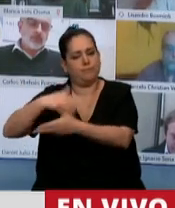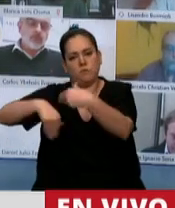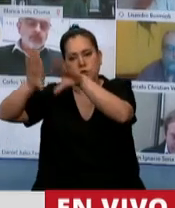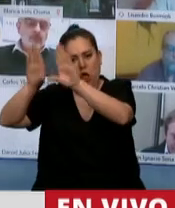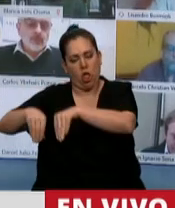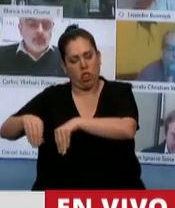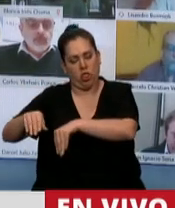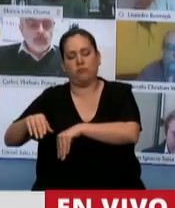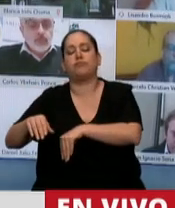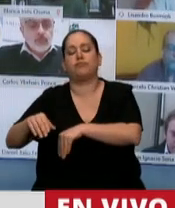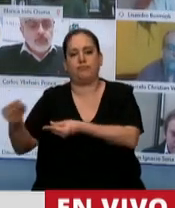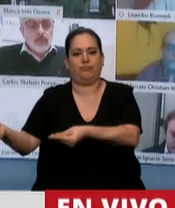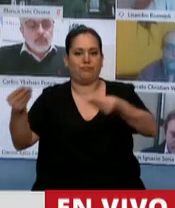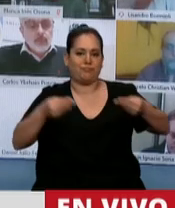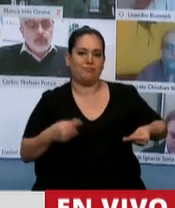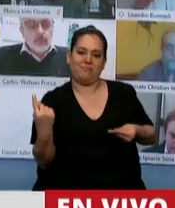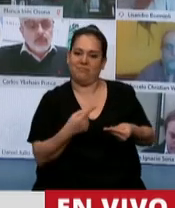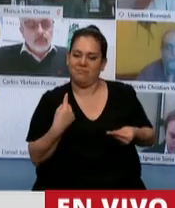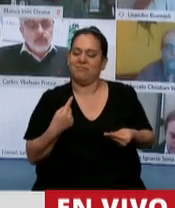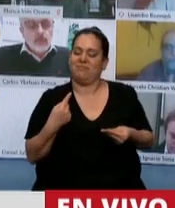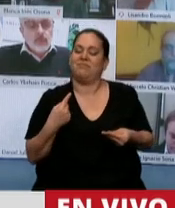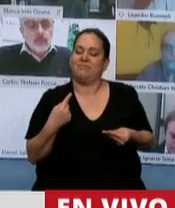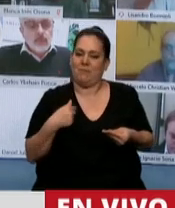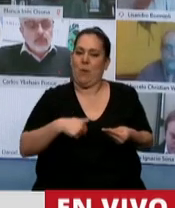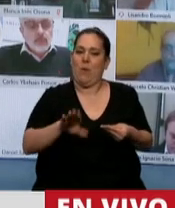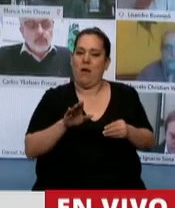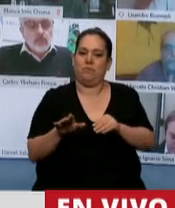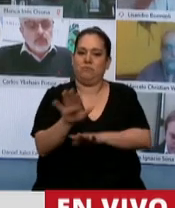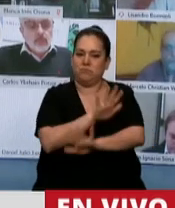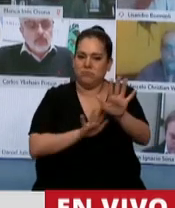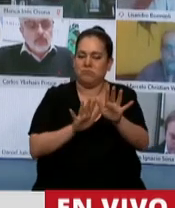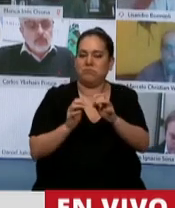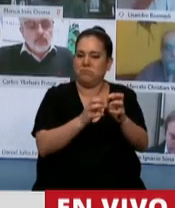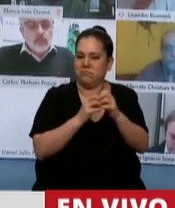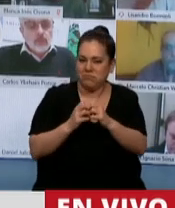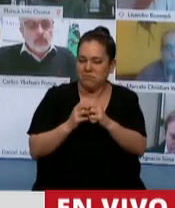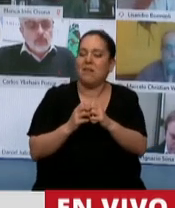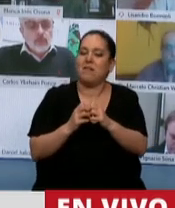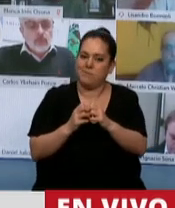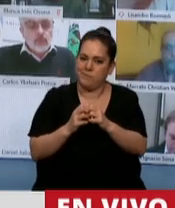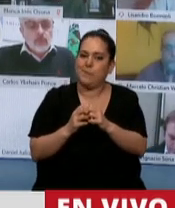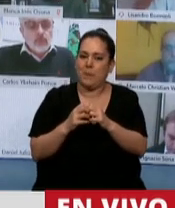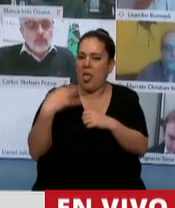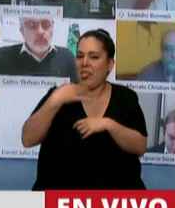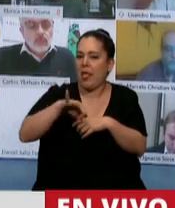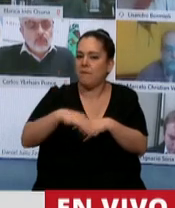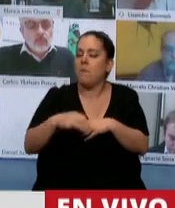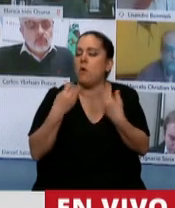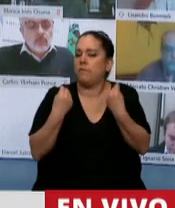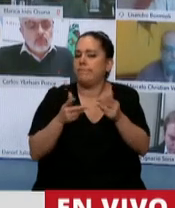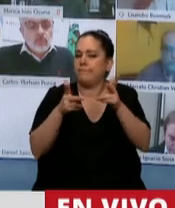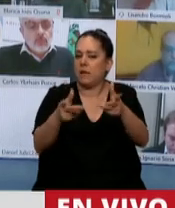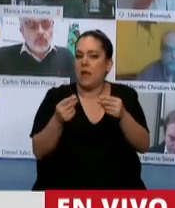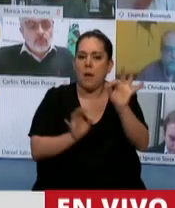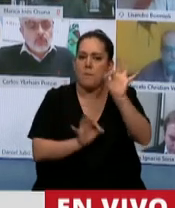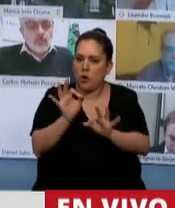Estamos ante un proyecto que creo yo que también lo han dicho los diputados anteriormente y creo que es lo que hay que destacar, que es un proyecto